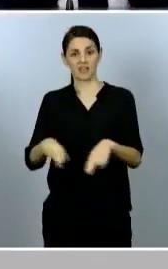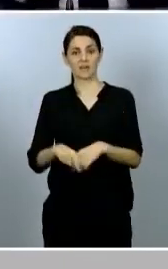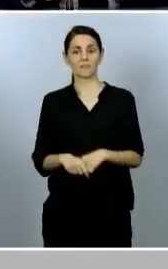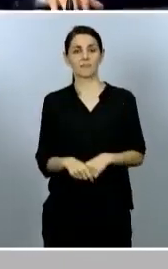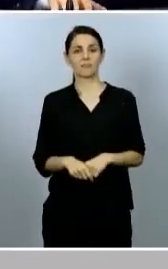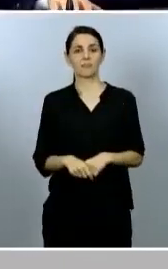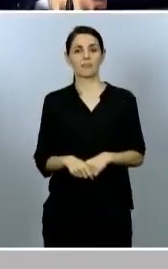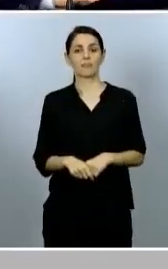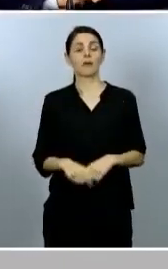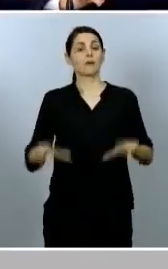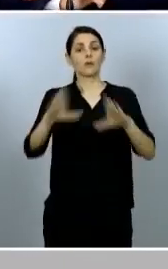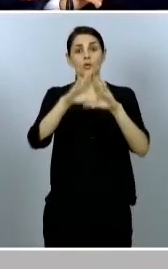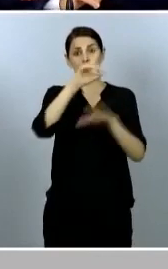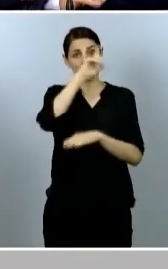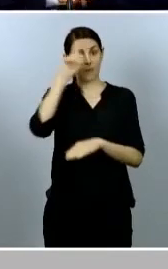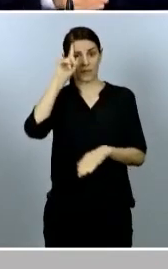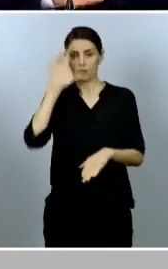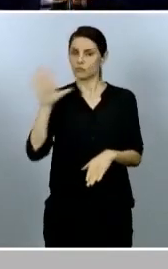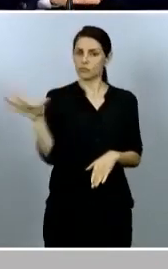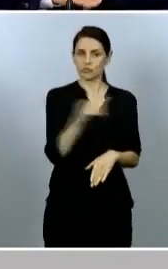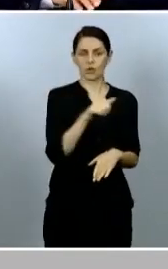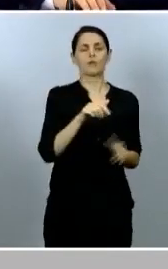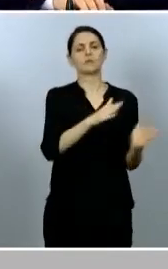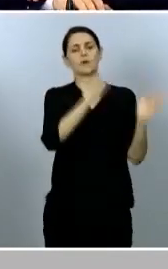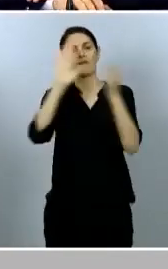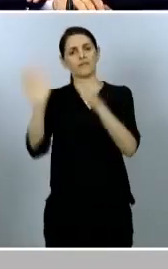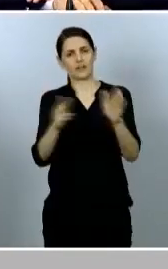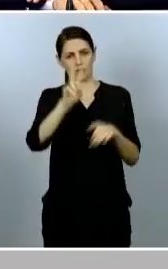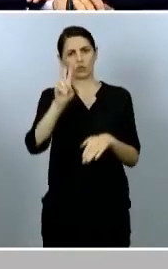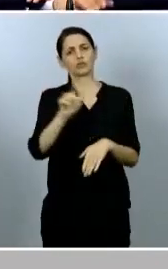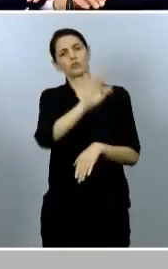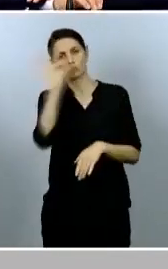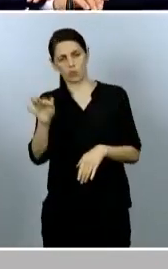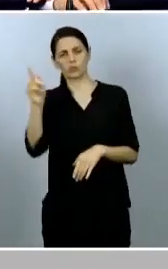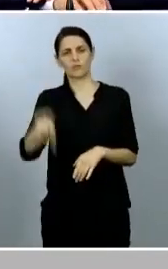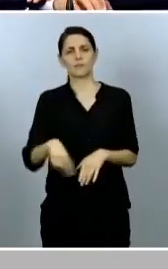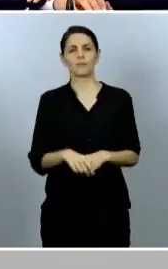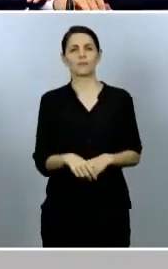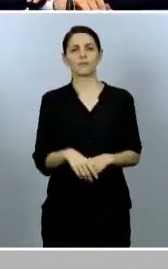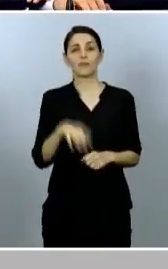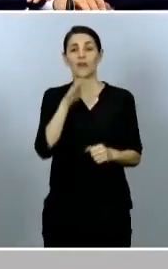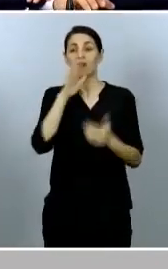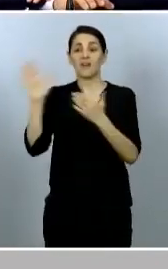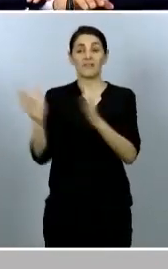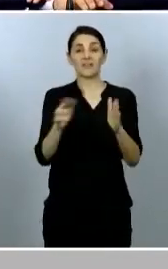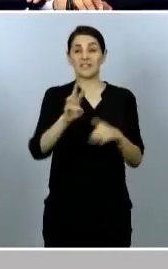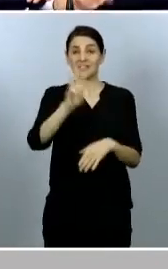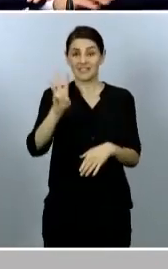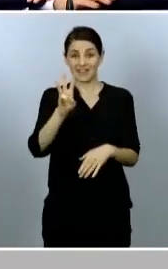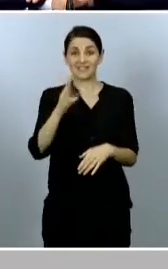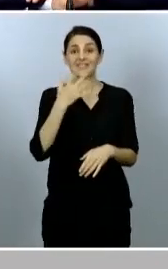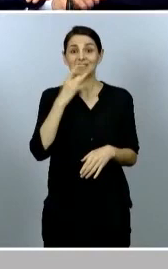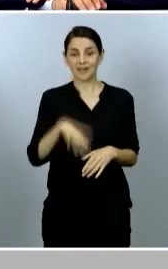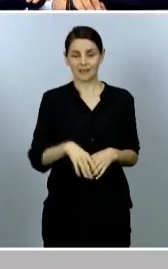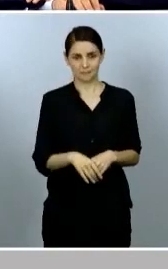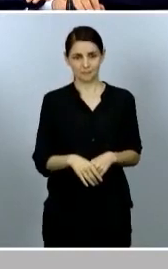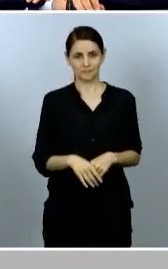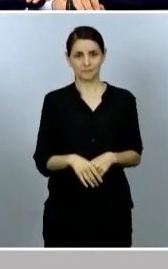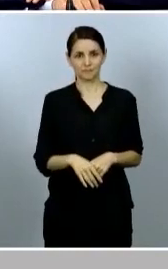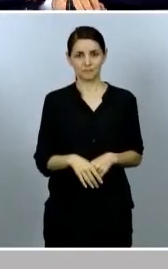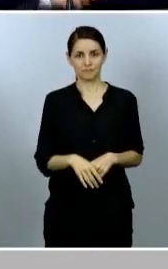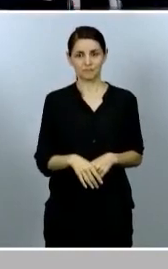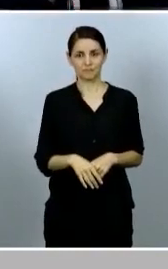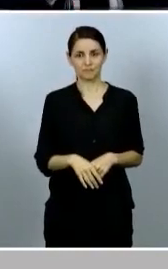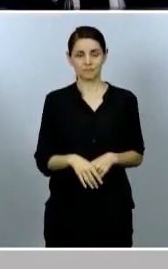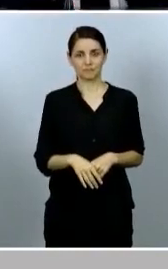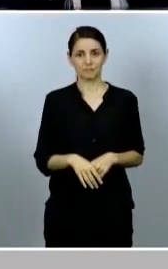también progresa a fase 2. Progresan a la fase 3 los siguientes territorios, todas las unidades territoriales